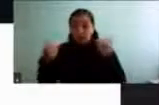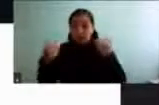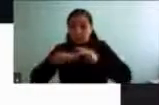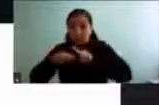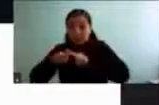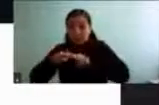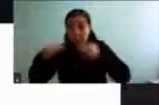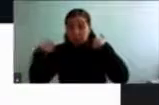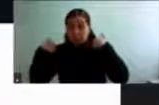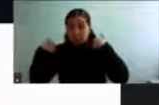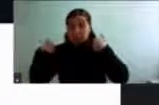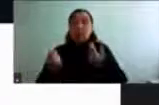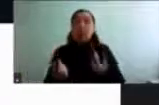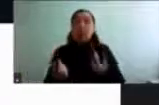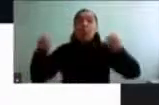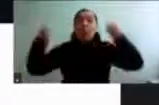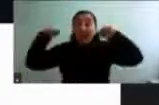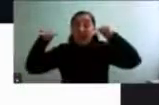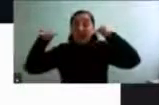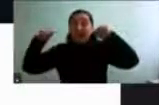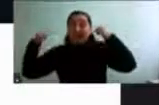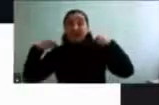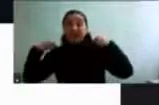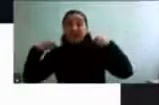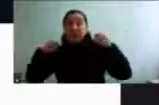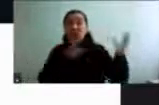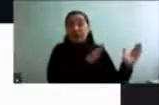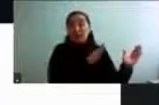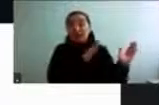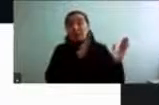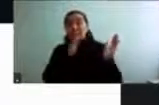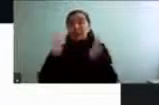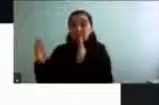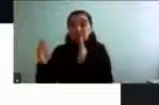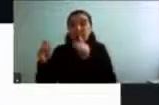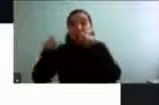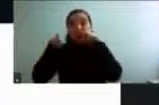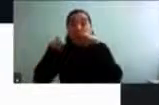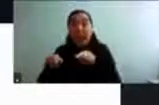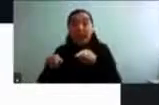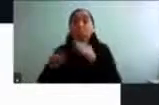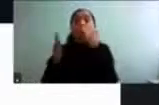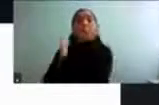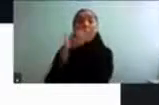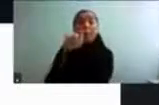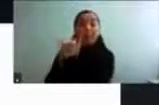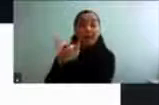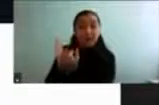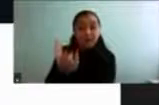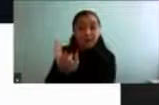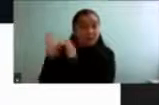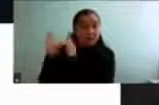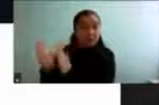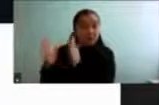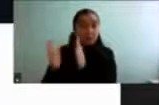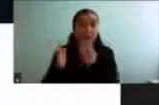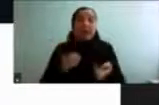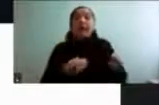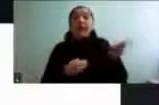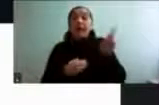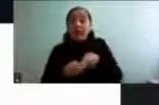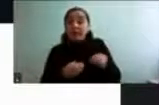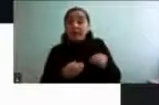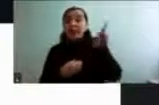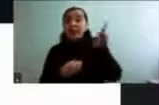una derivación de la actividad física donde es planificada, estructurada y repetitiva y cuyo objetivo